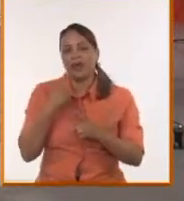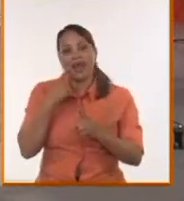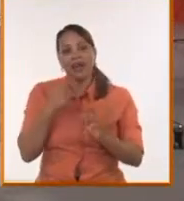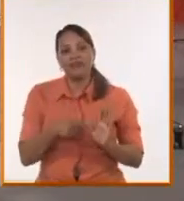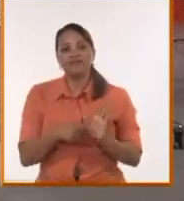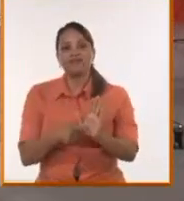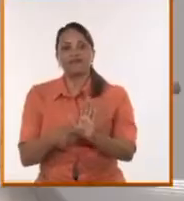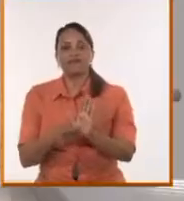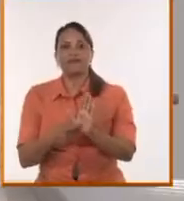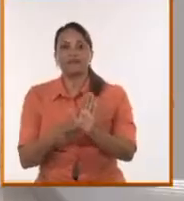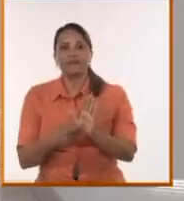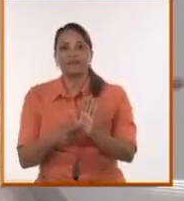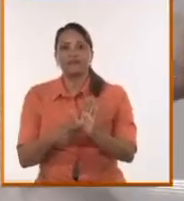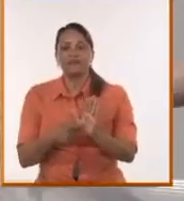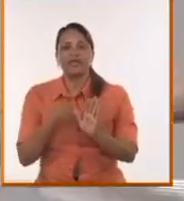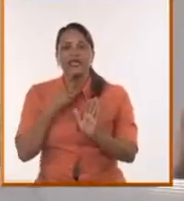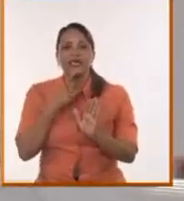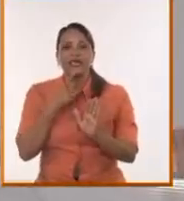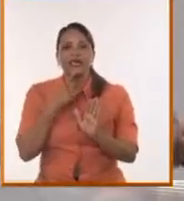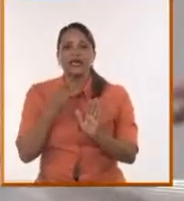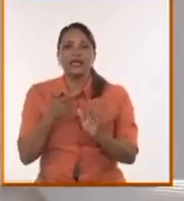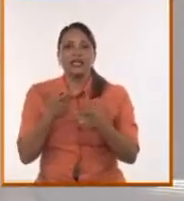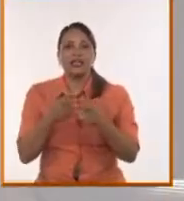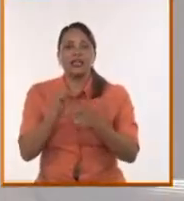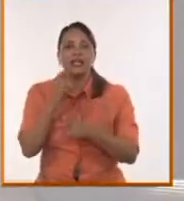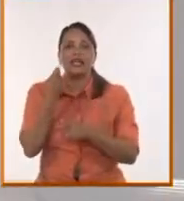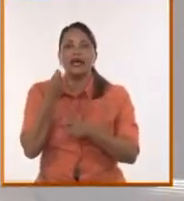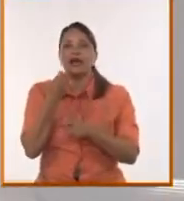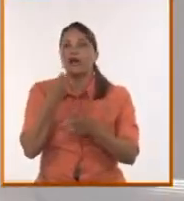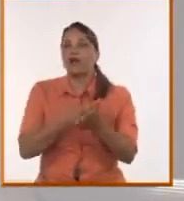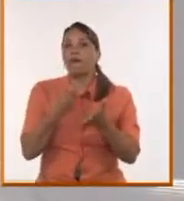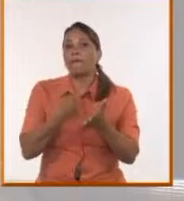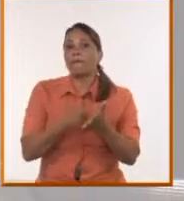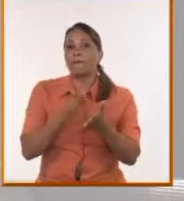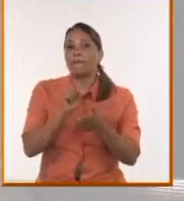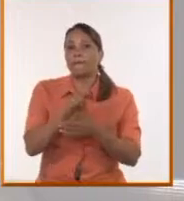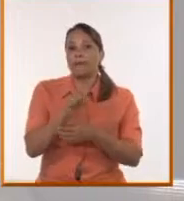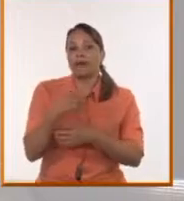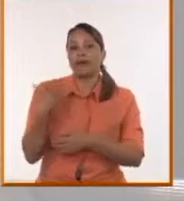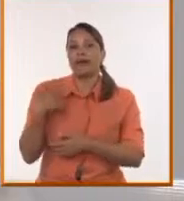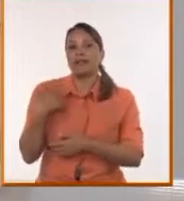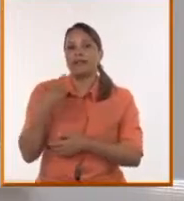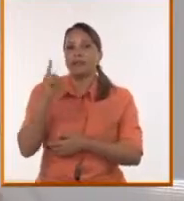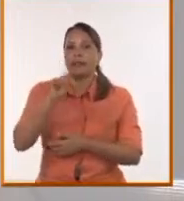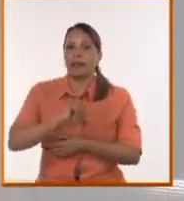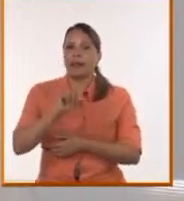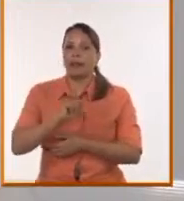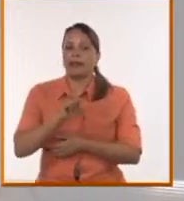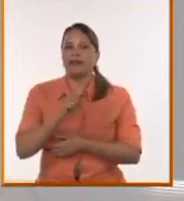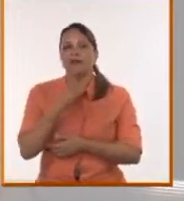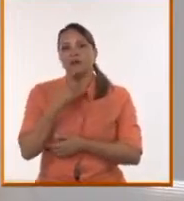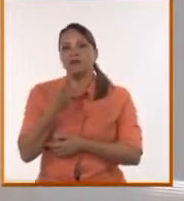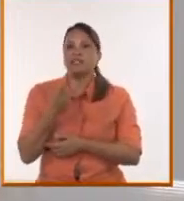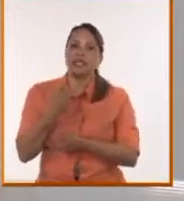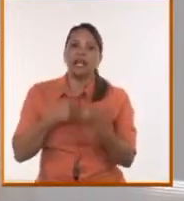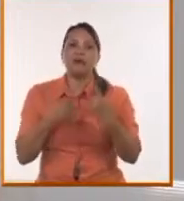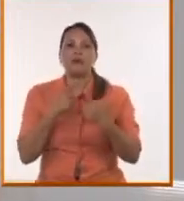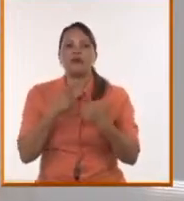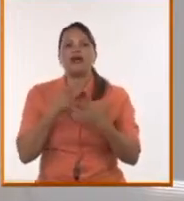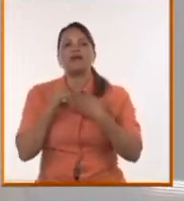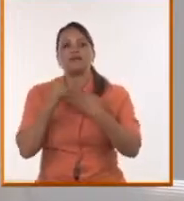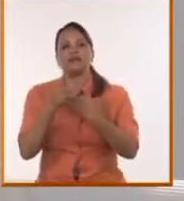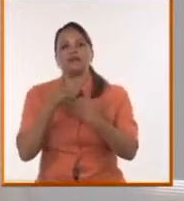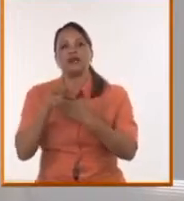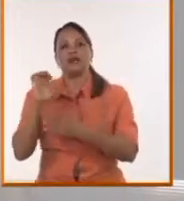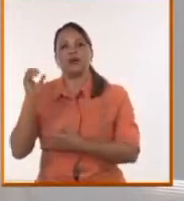que la mayoría de los bots son comprados en Argentina porque son más baratos, ¿no? Entonces dice, bueno, al menos estamos ayudando con la economía